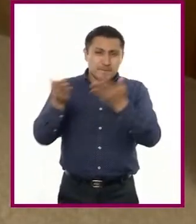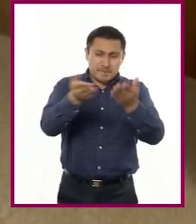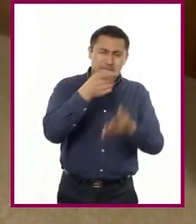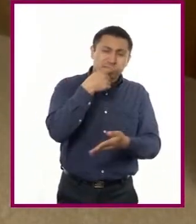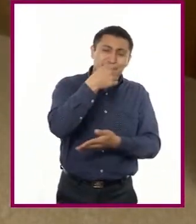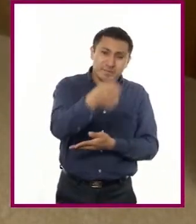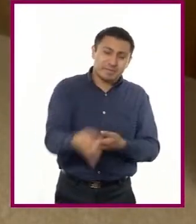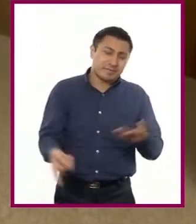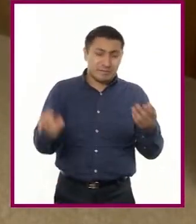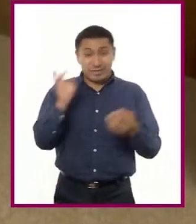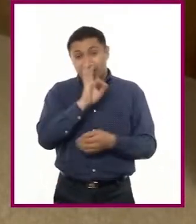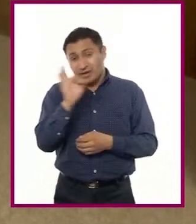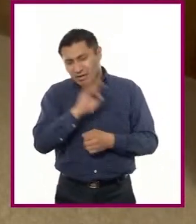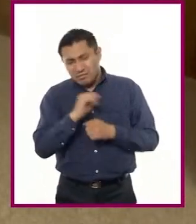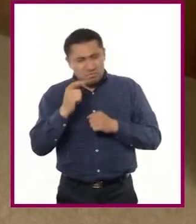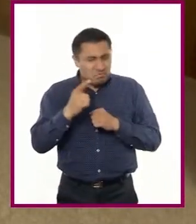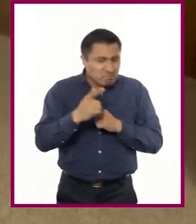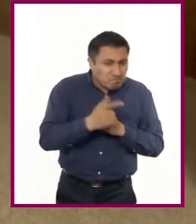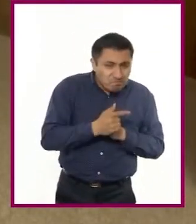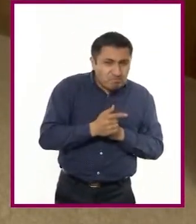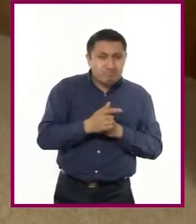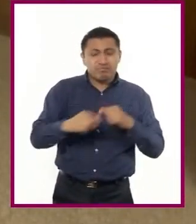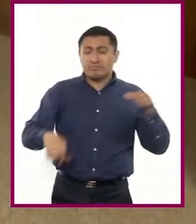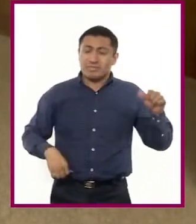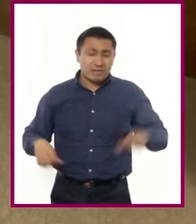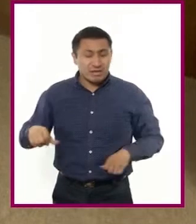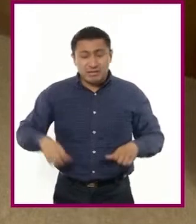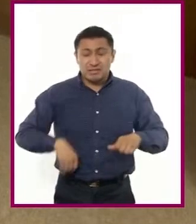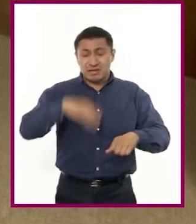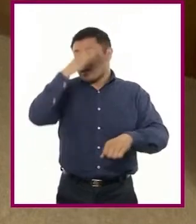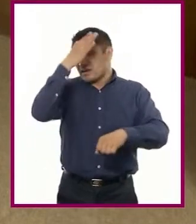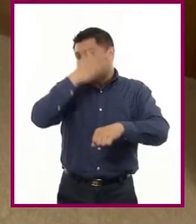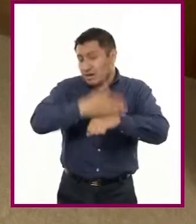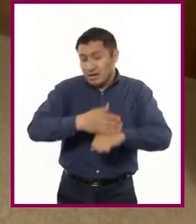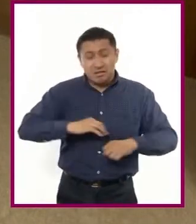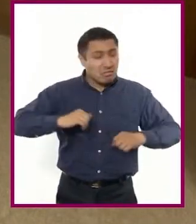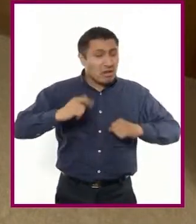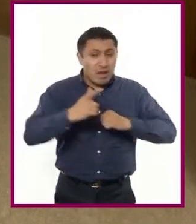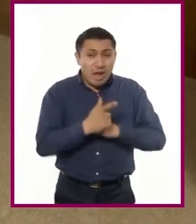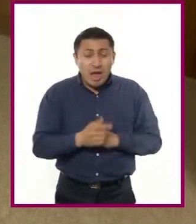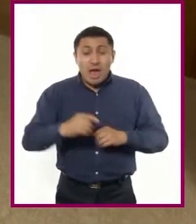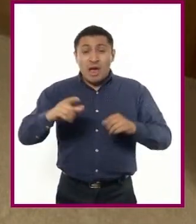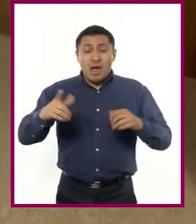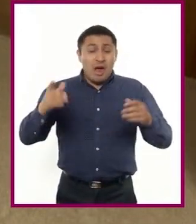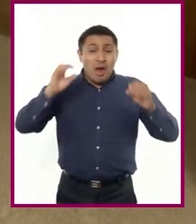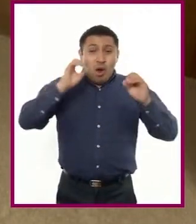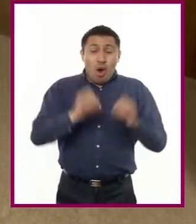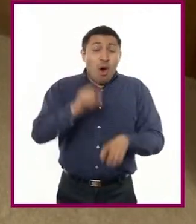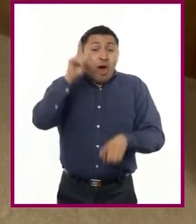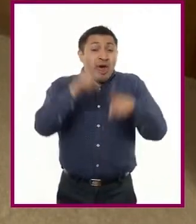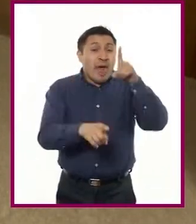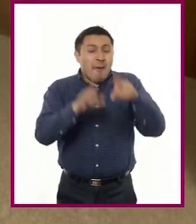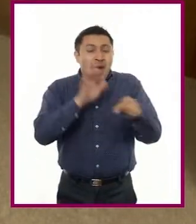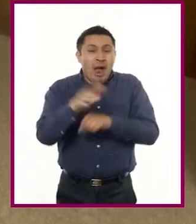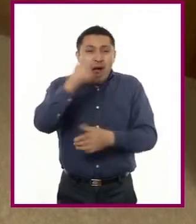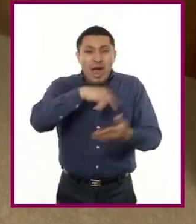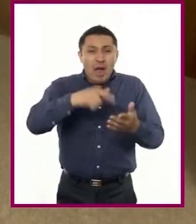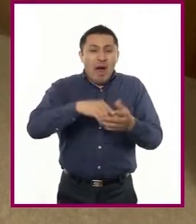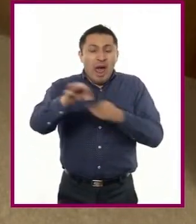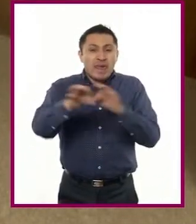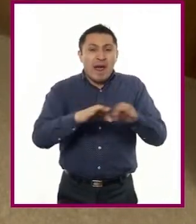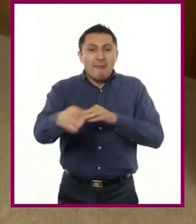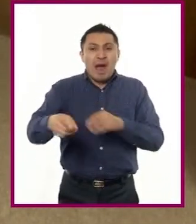si hay un estándar en las sanciones a los servidores públicos o estas dependen del lugar donde trabaja el servidor público.